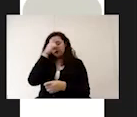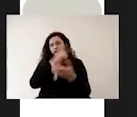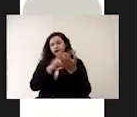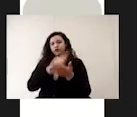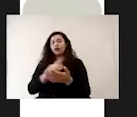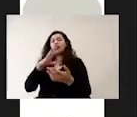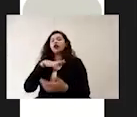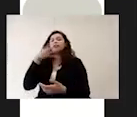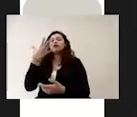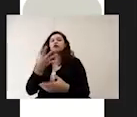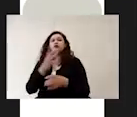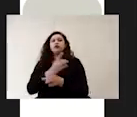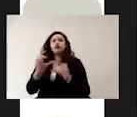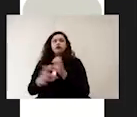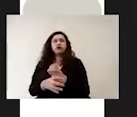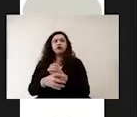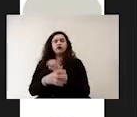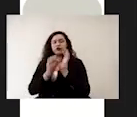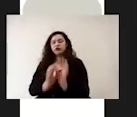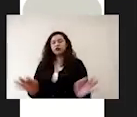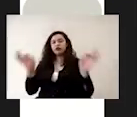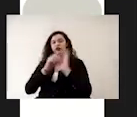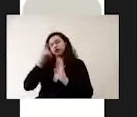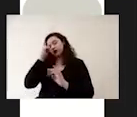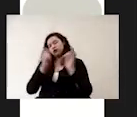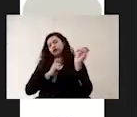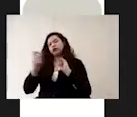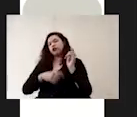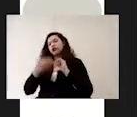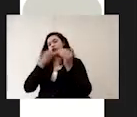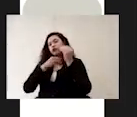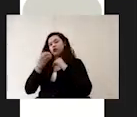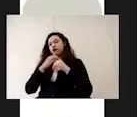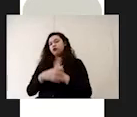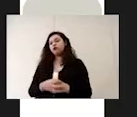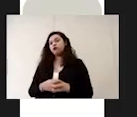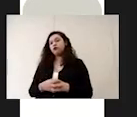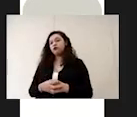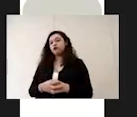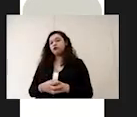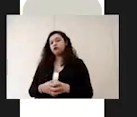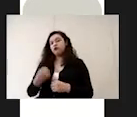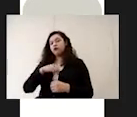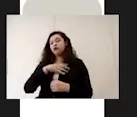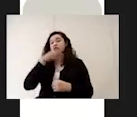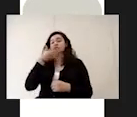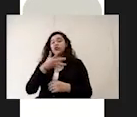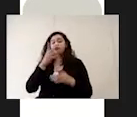cinco elementos que son clave para el manejo de los alimentos. Si nosotros cumplimos con estos cinco elementos